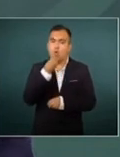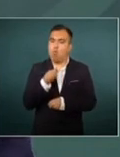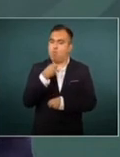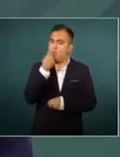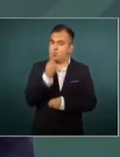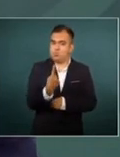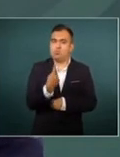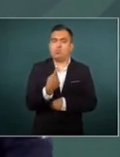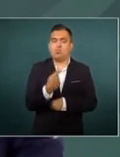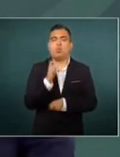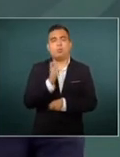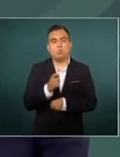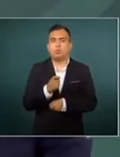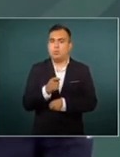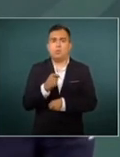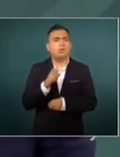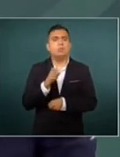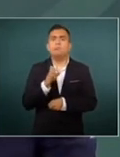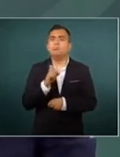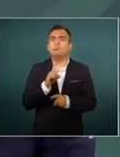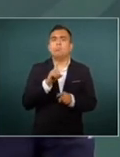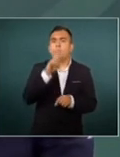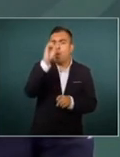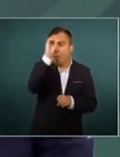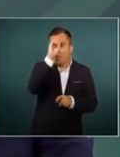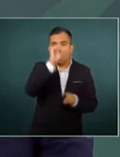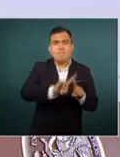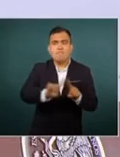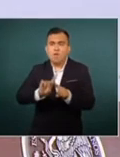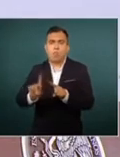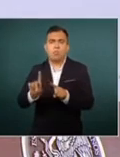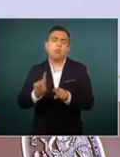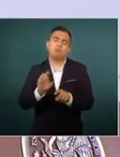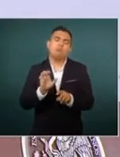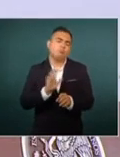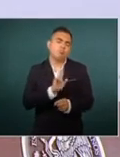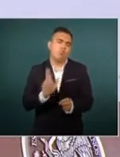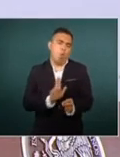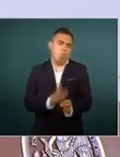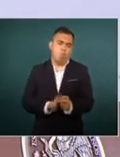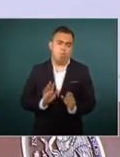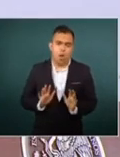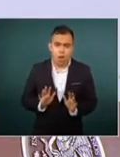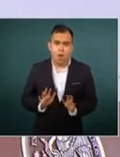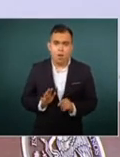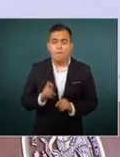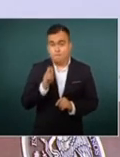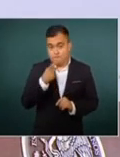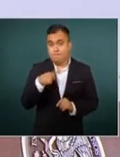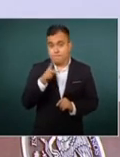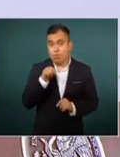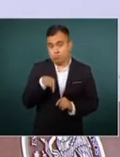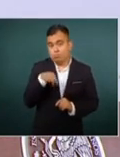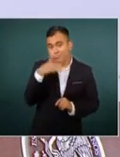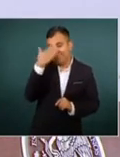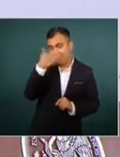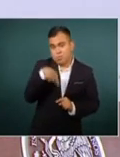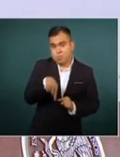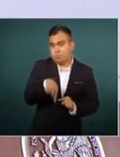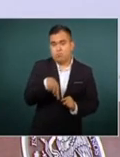que es natural que existan diferencias y puntos de vista encontrados que también eso habla de la pluralidad de este país